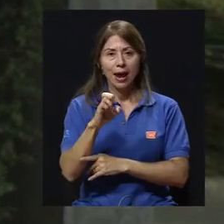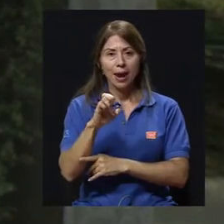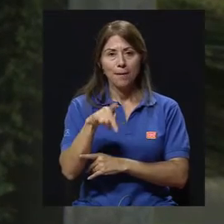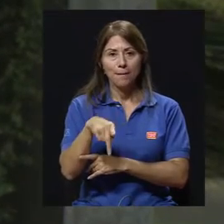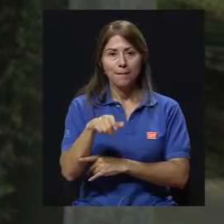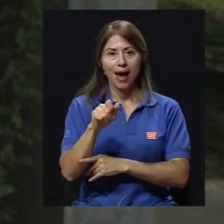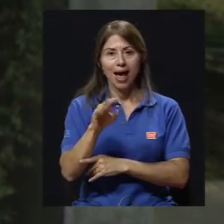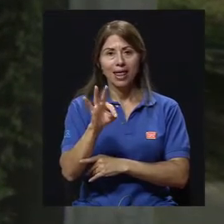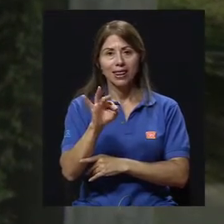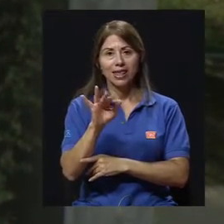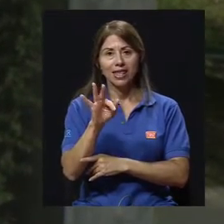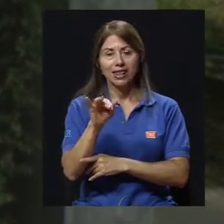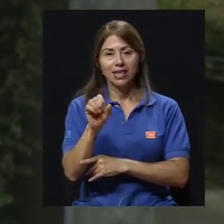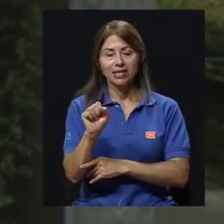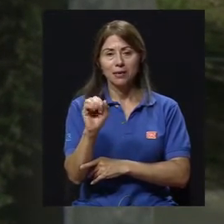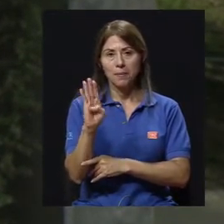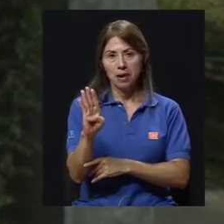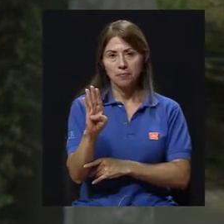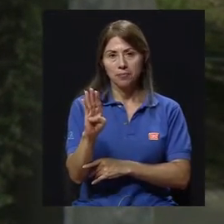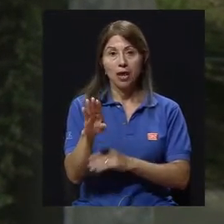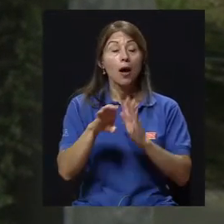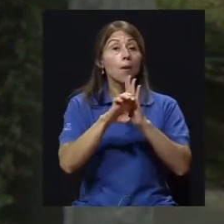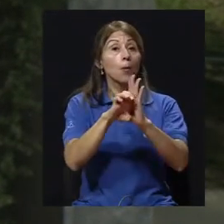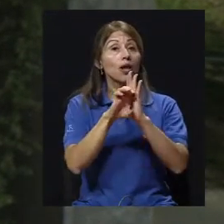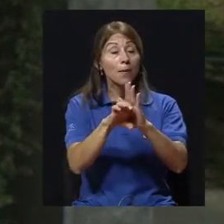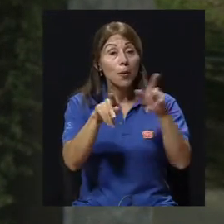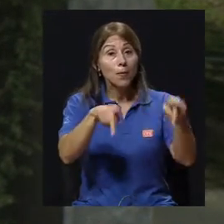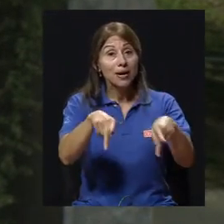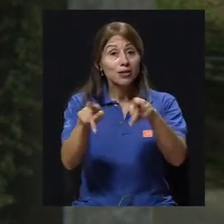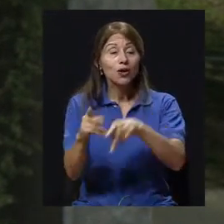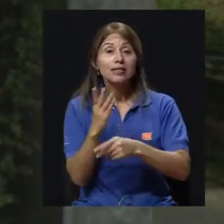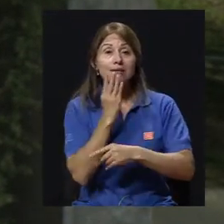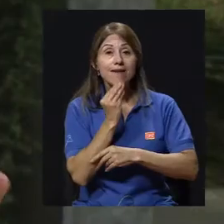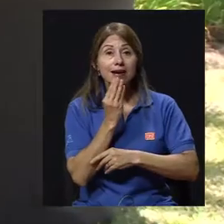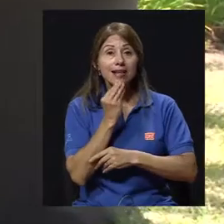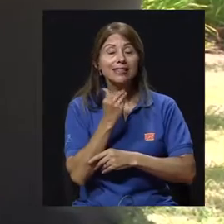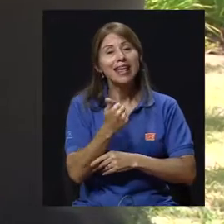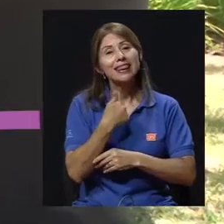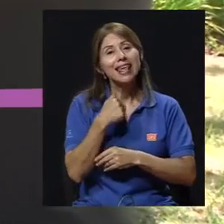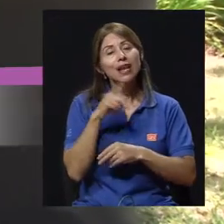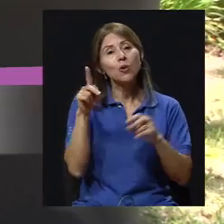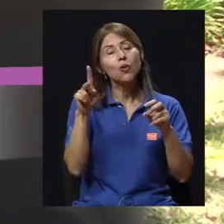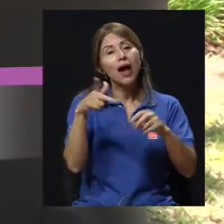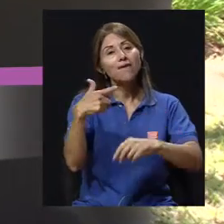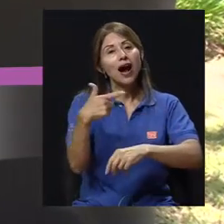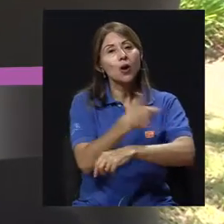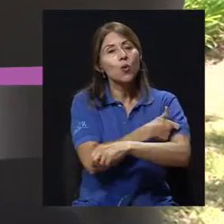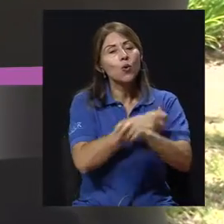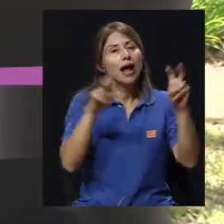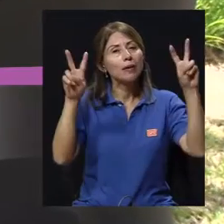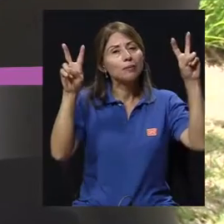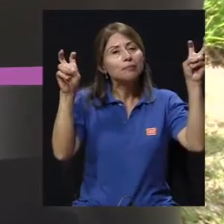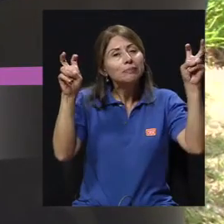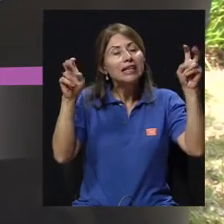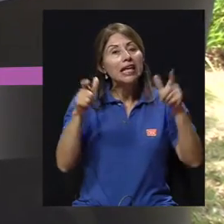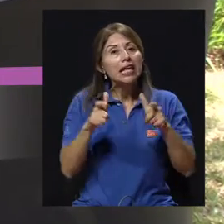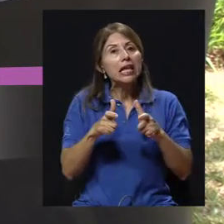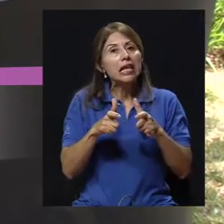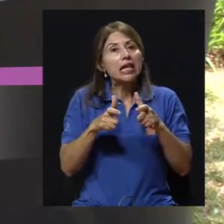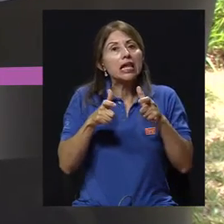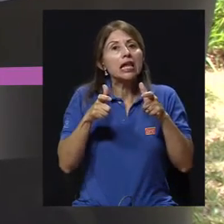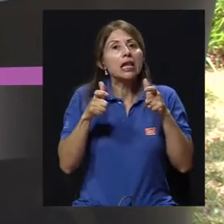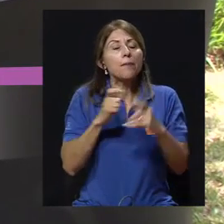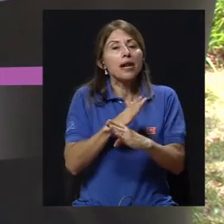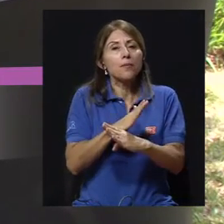B. De hecho, se han creado, por ejemplo, los israelíes tienen una vacuna, entre comillas, hiperinmune, o sea, que crea una reacción